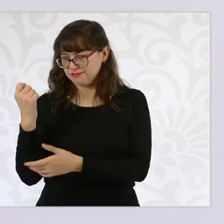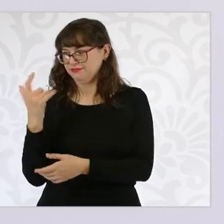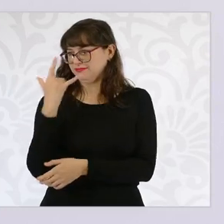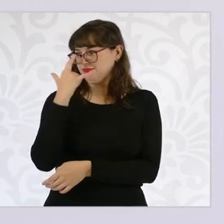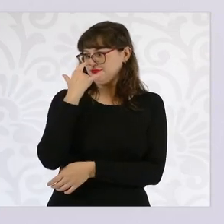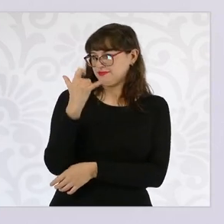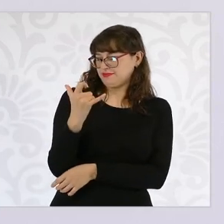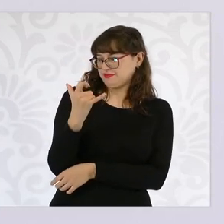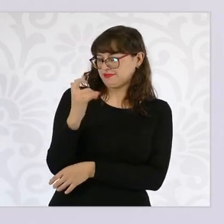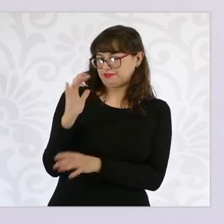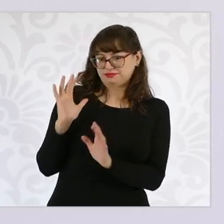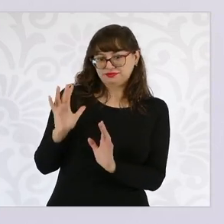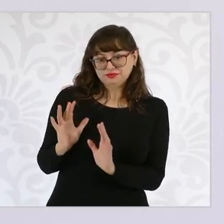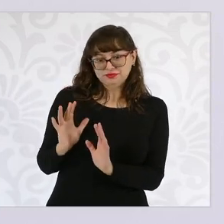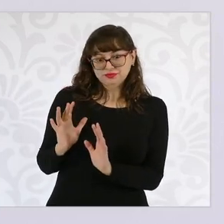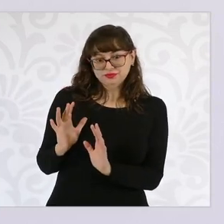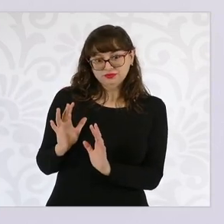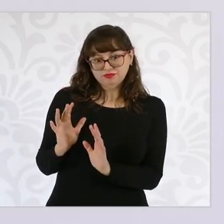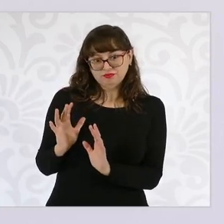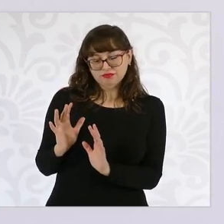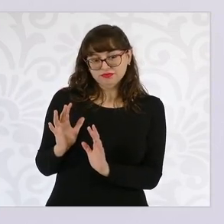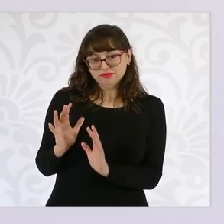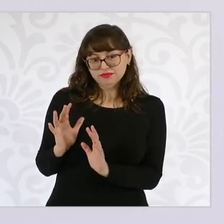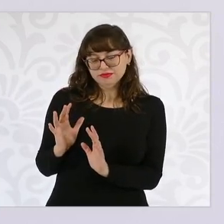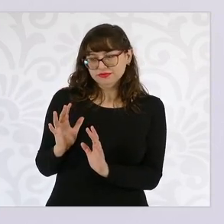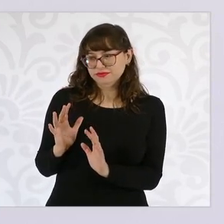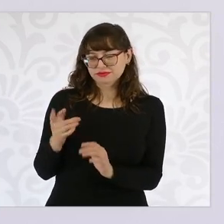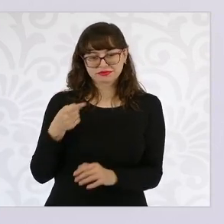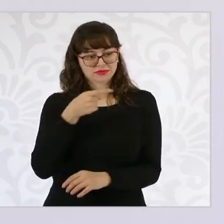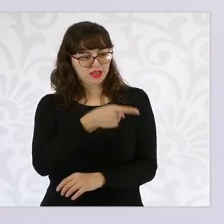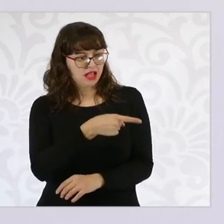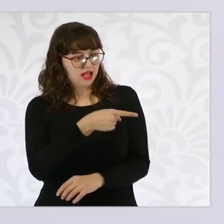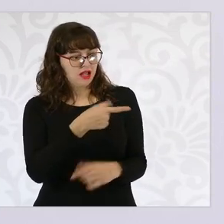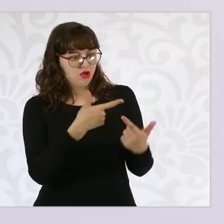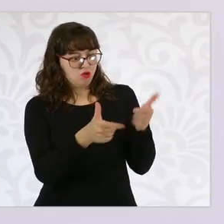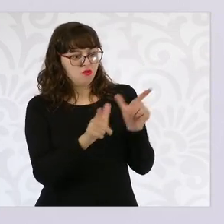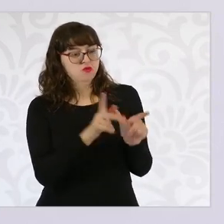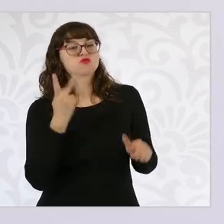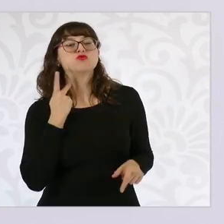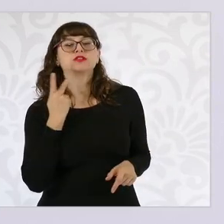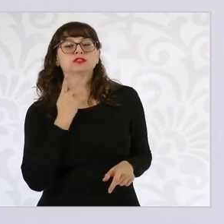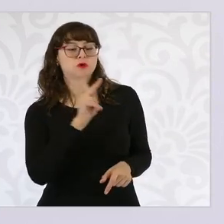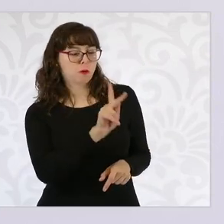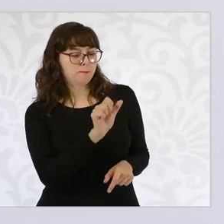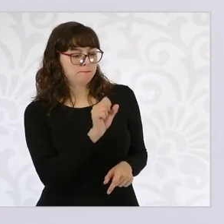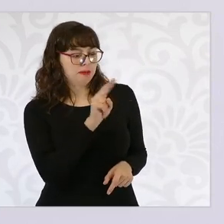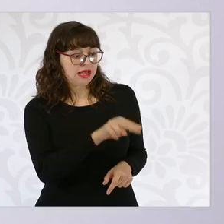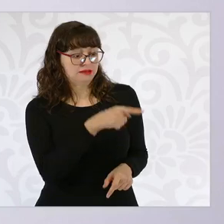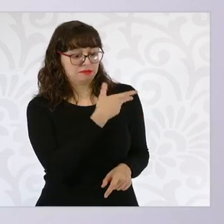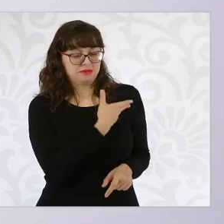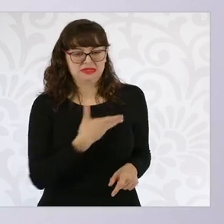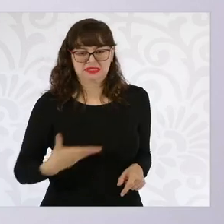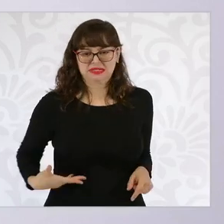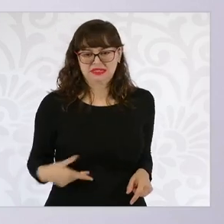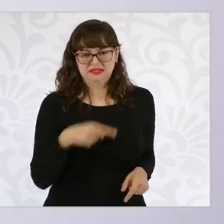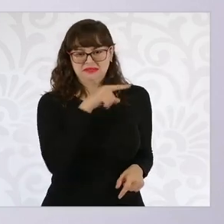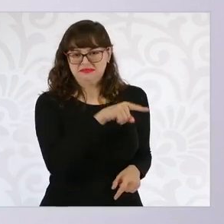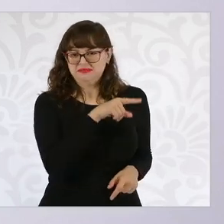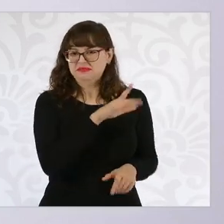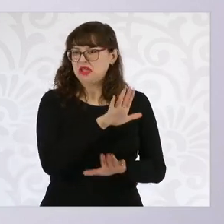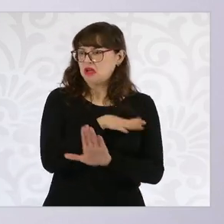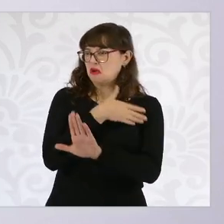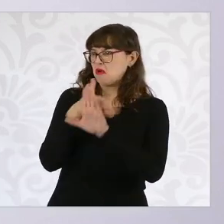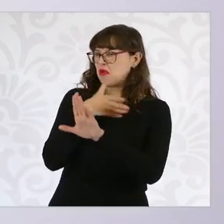aprobado en lo general los programas en la Cámara de Diputados, el PAN, y puse el video porque